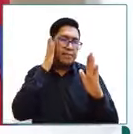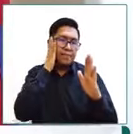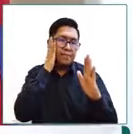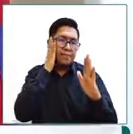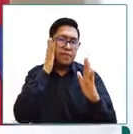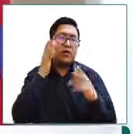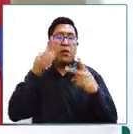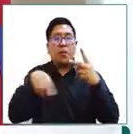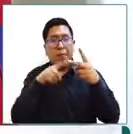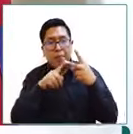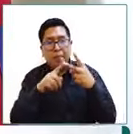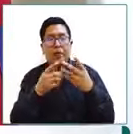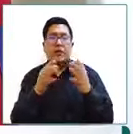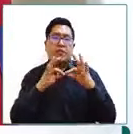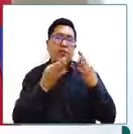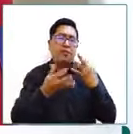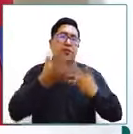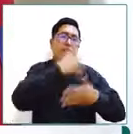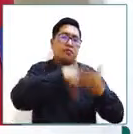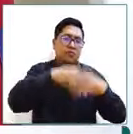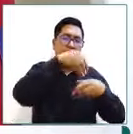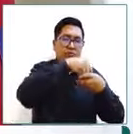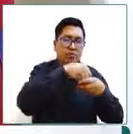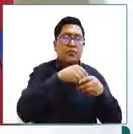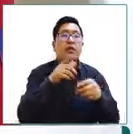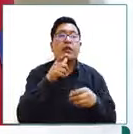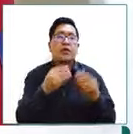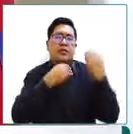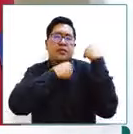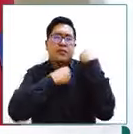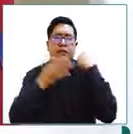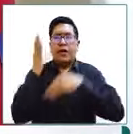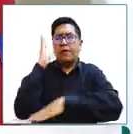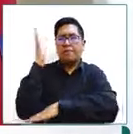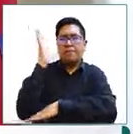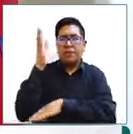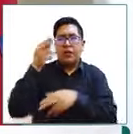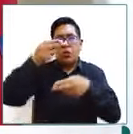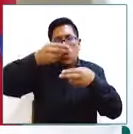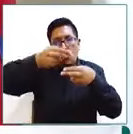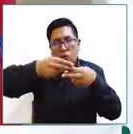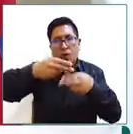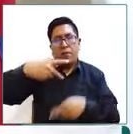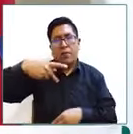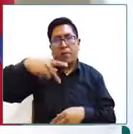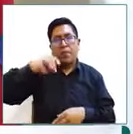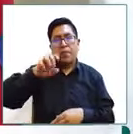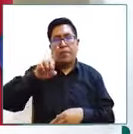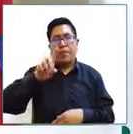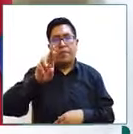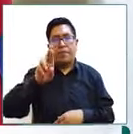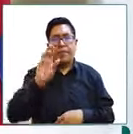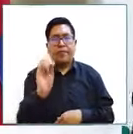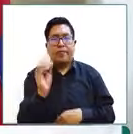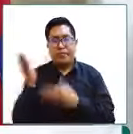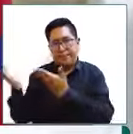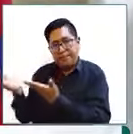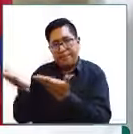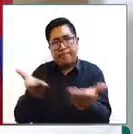visitas y reintegración familiar a cargo del defensor del pueblo, el doctor Pedro Francisco Calizayaro. Adelante, por favor.